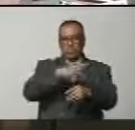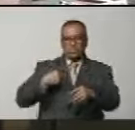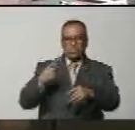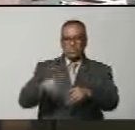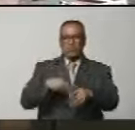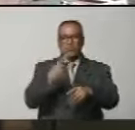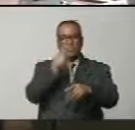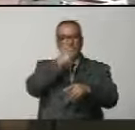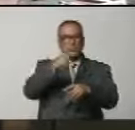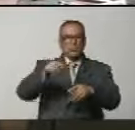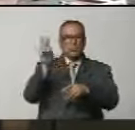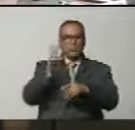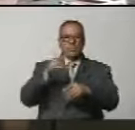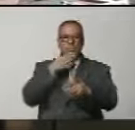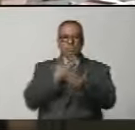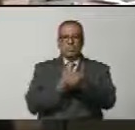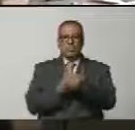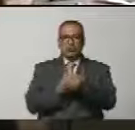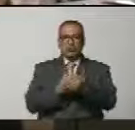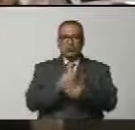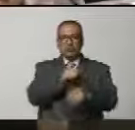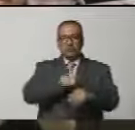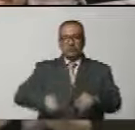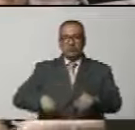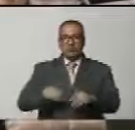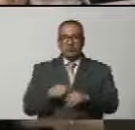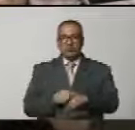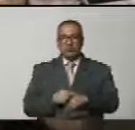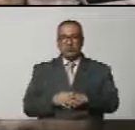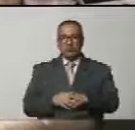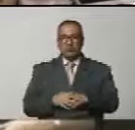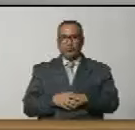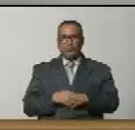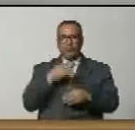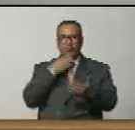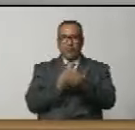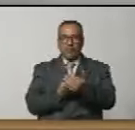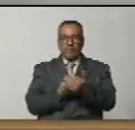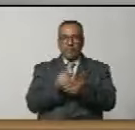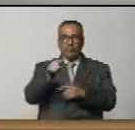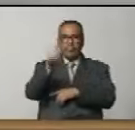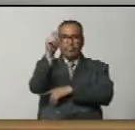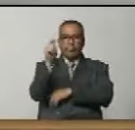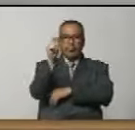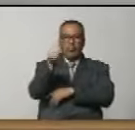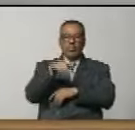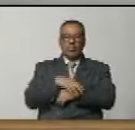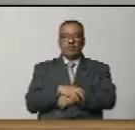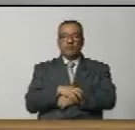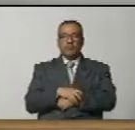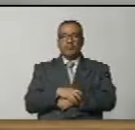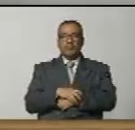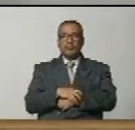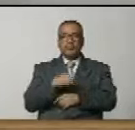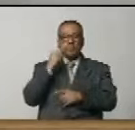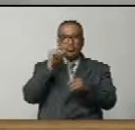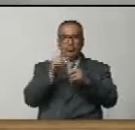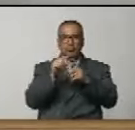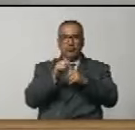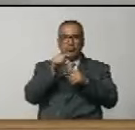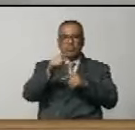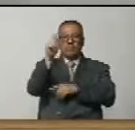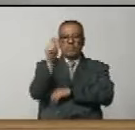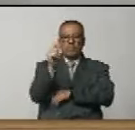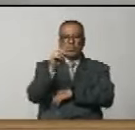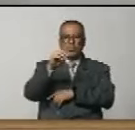no podrán con el pueblo de Venezuela. Muchas gracias, Presidente y Vicepresidente. Gracias, Diputado. Voy a dejar en el derecho de palabra